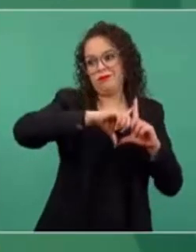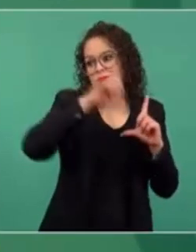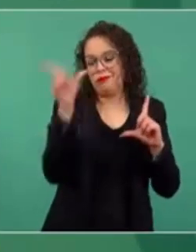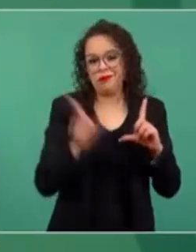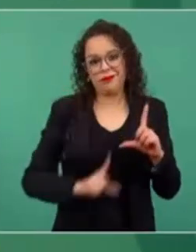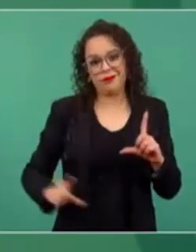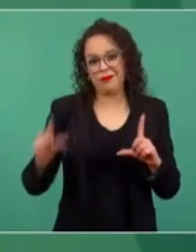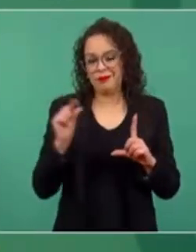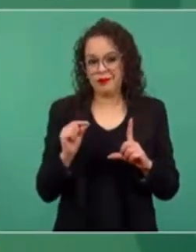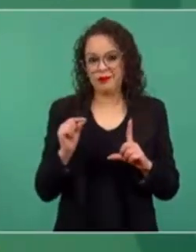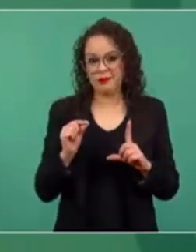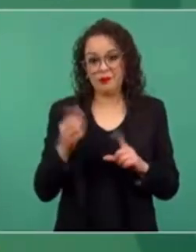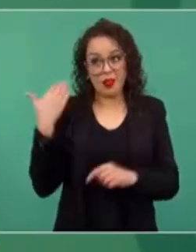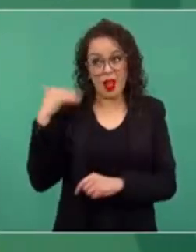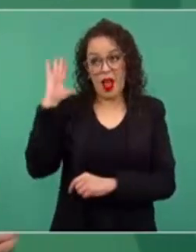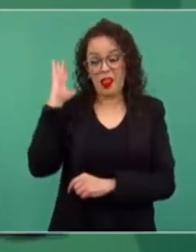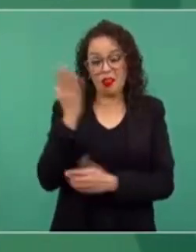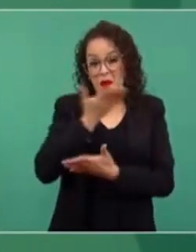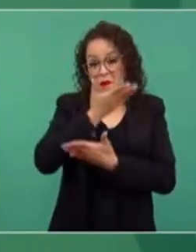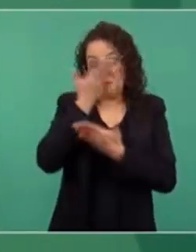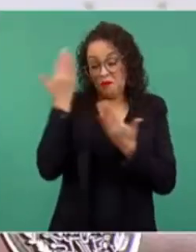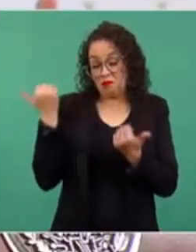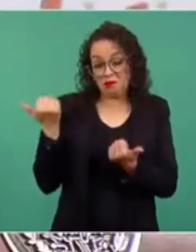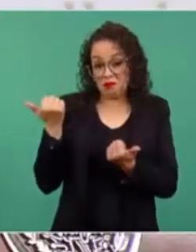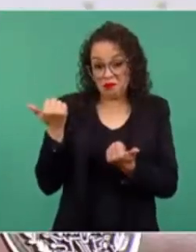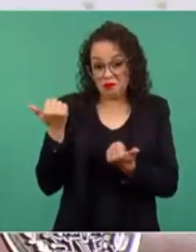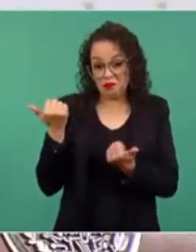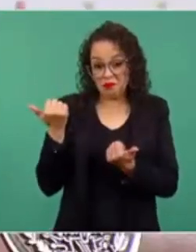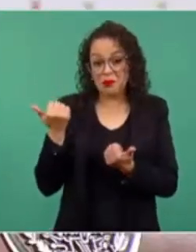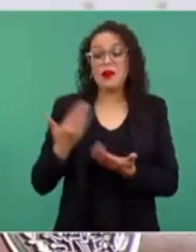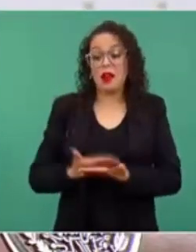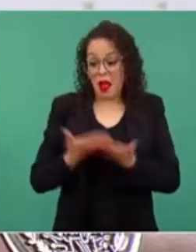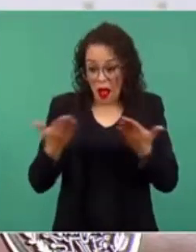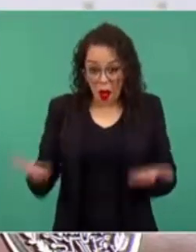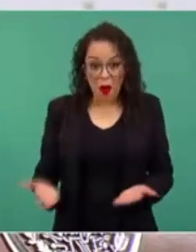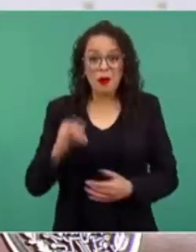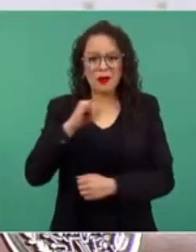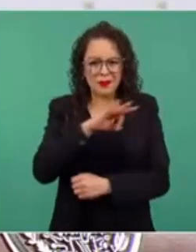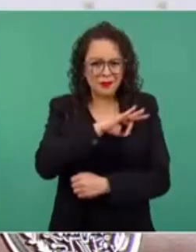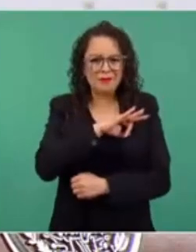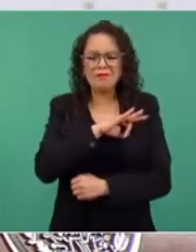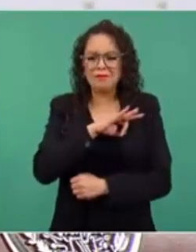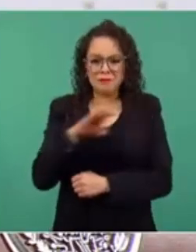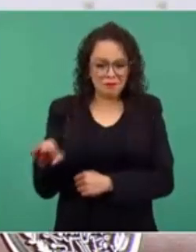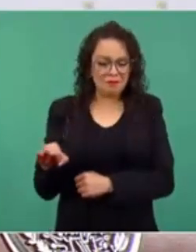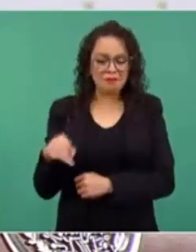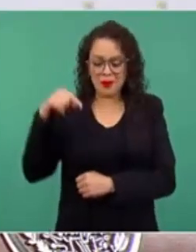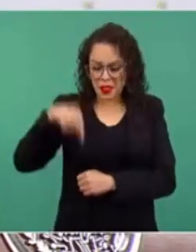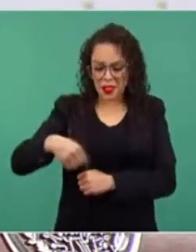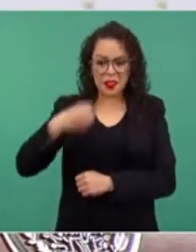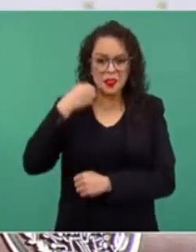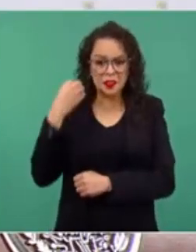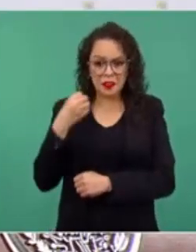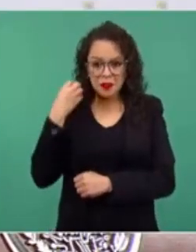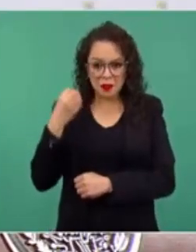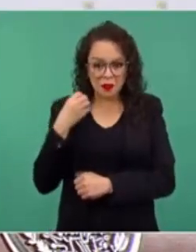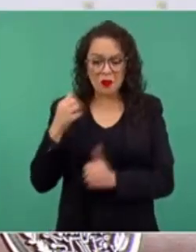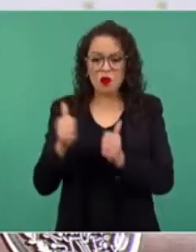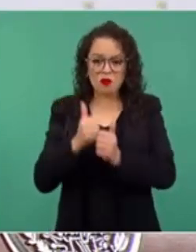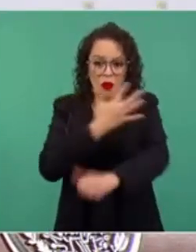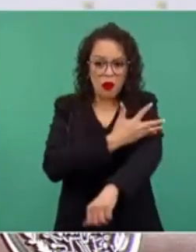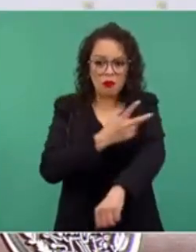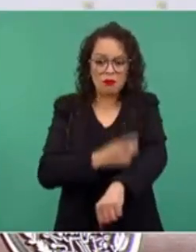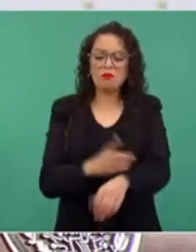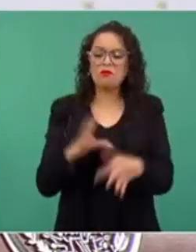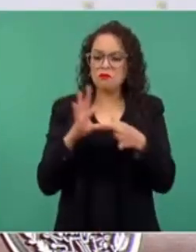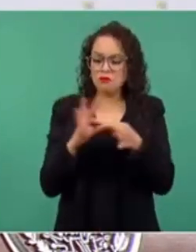tenemos la posibilidad de informar en estas conferencias, no